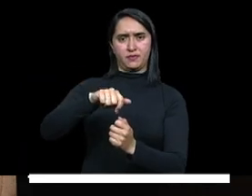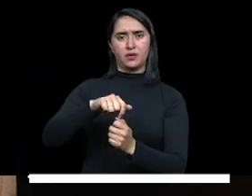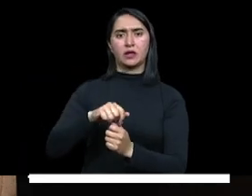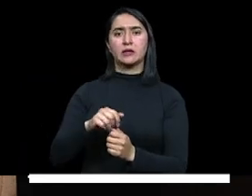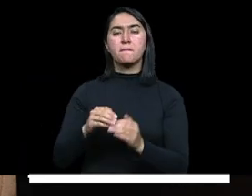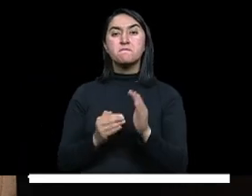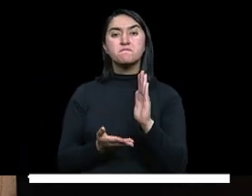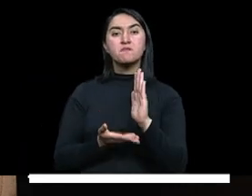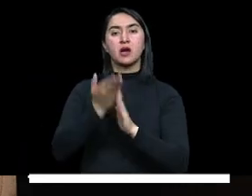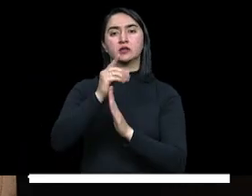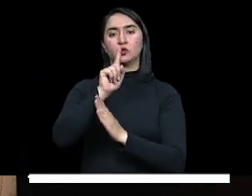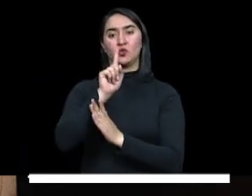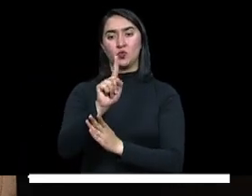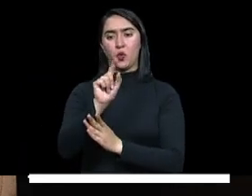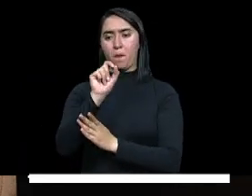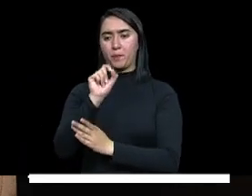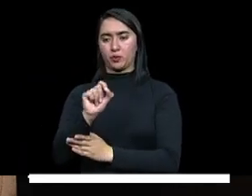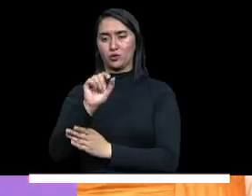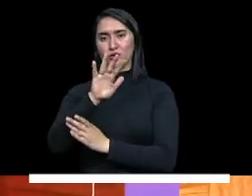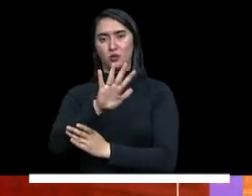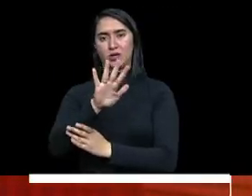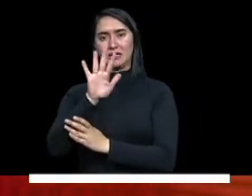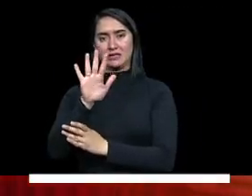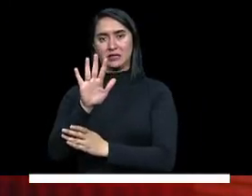1.55 billones de pesos.